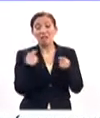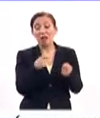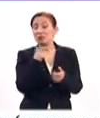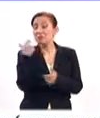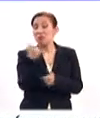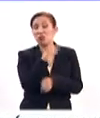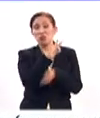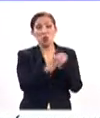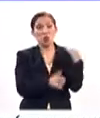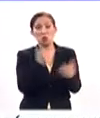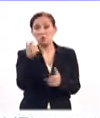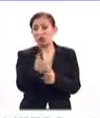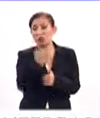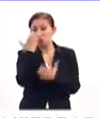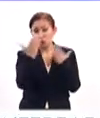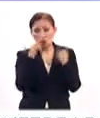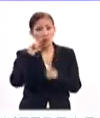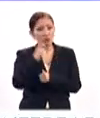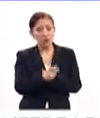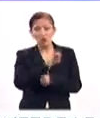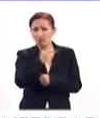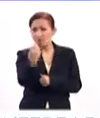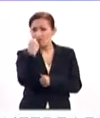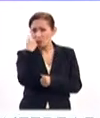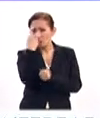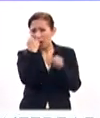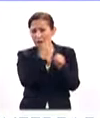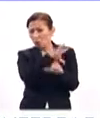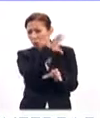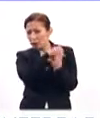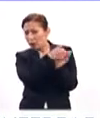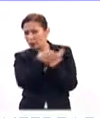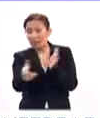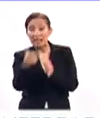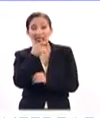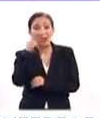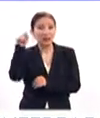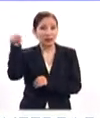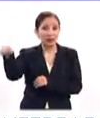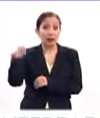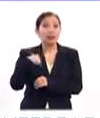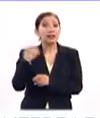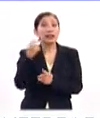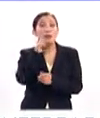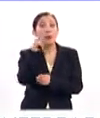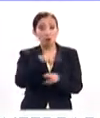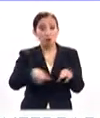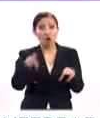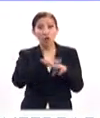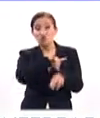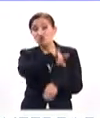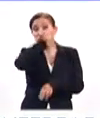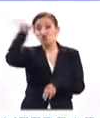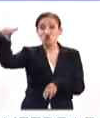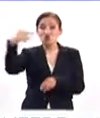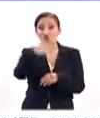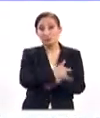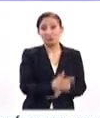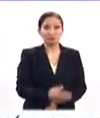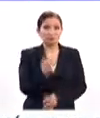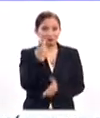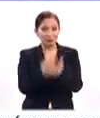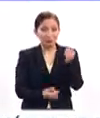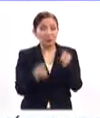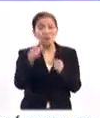cubre toda la colegiatura, te cubre toda la manutención un año entero en el Reino Unido y te cubre hasta los boletos de avión para ir y regresar.